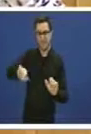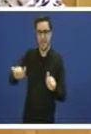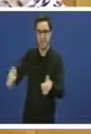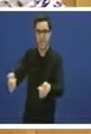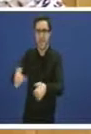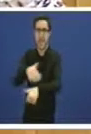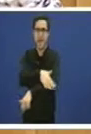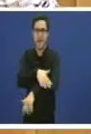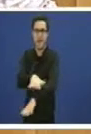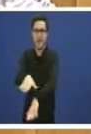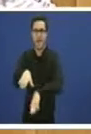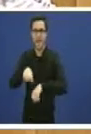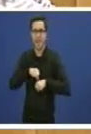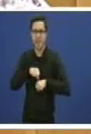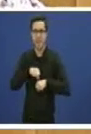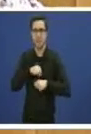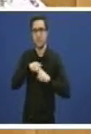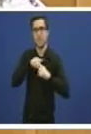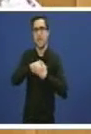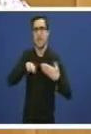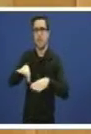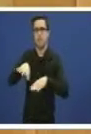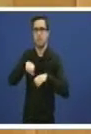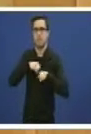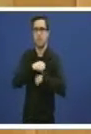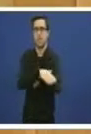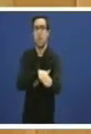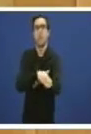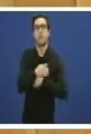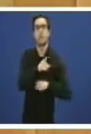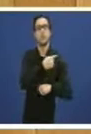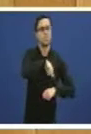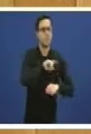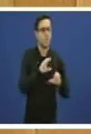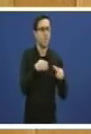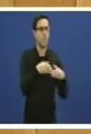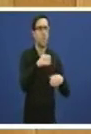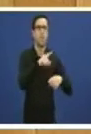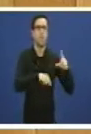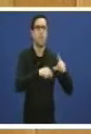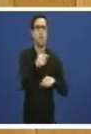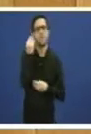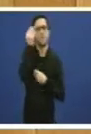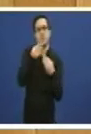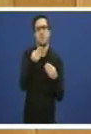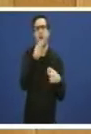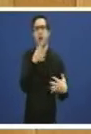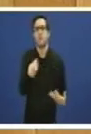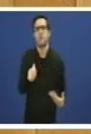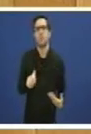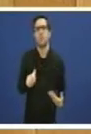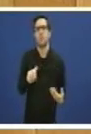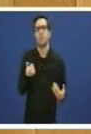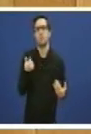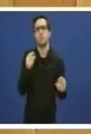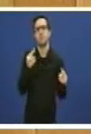goberno da Xunta de Galiza, dende o Venera, entendemos que están en este momento a quedar escurecidos. Co graves